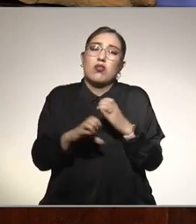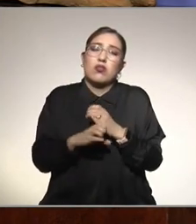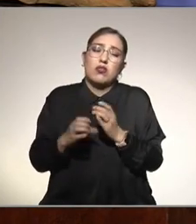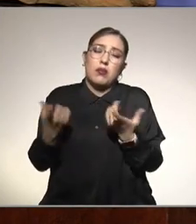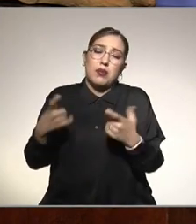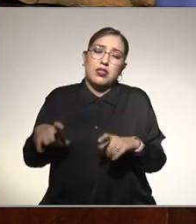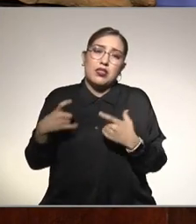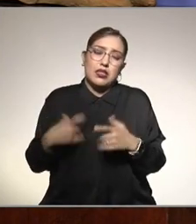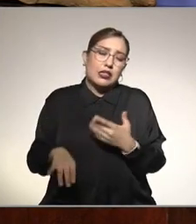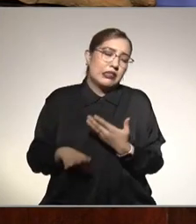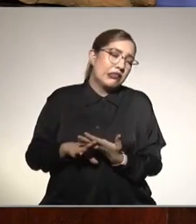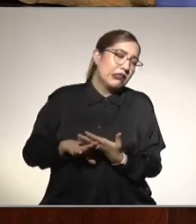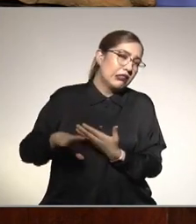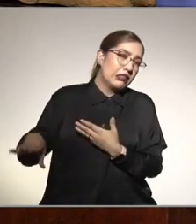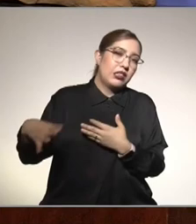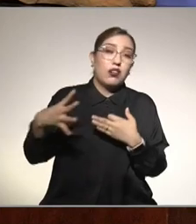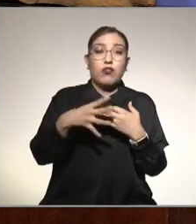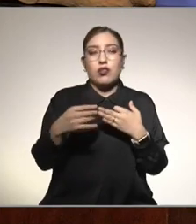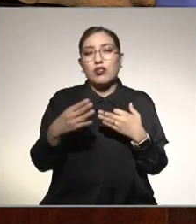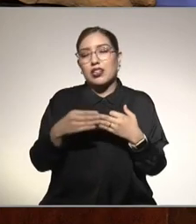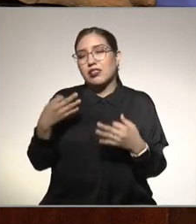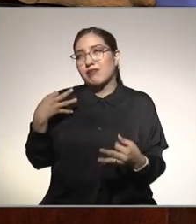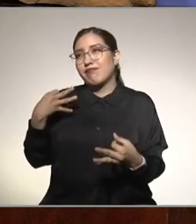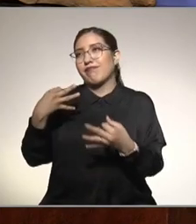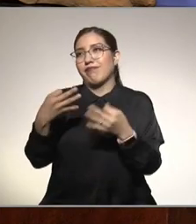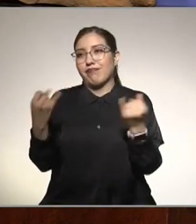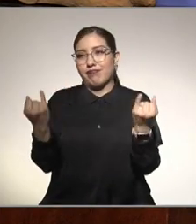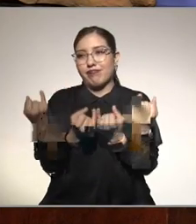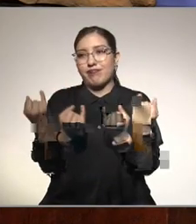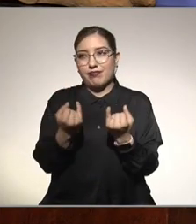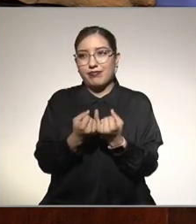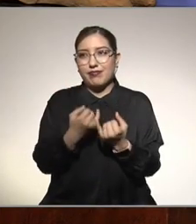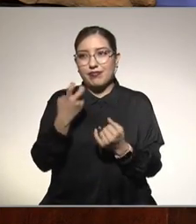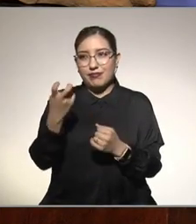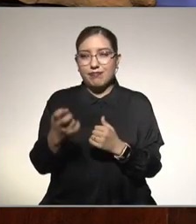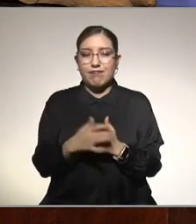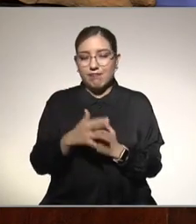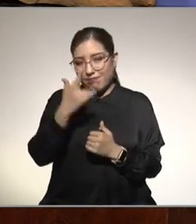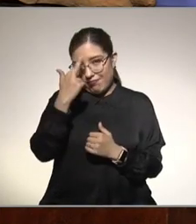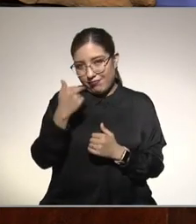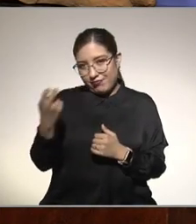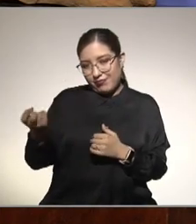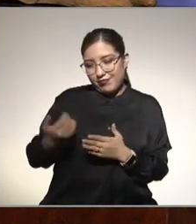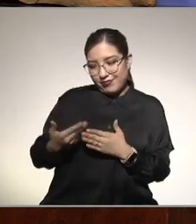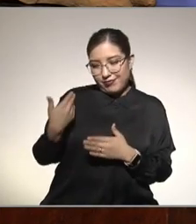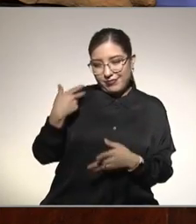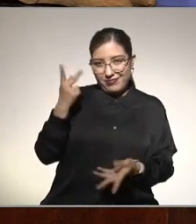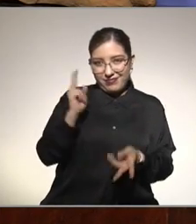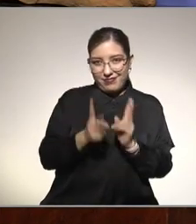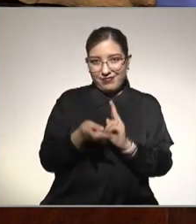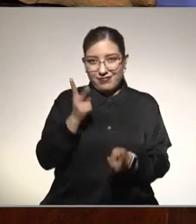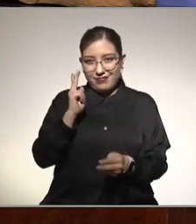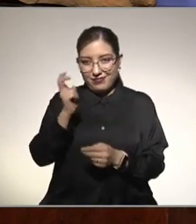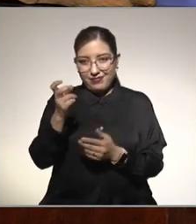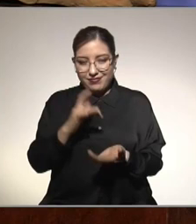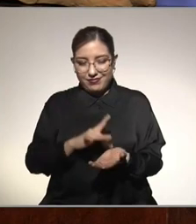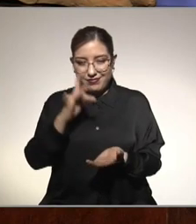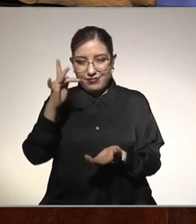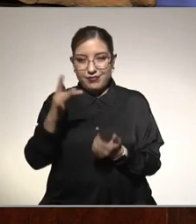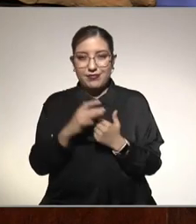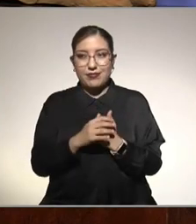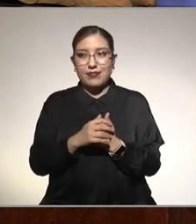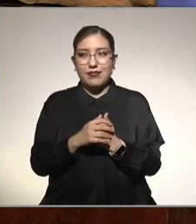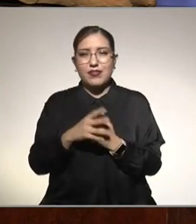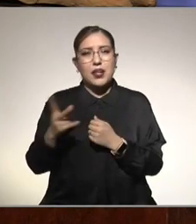y las frutas son muy sabrosas comentario muy apropiado justo a lo que estábamos platicando hace un momento de yanira muchas gracias